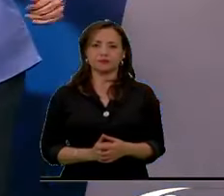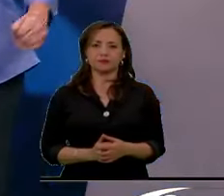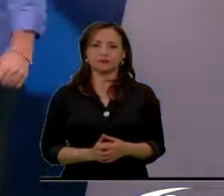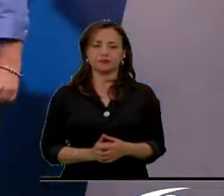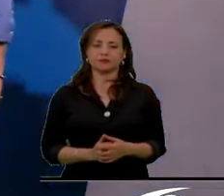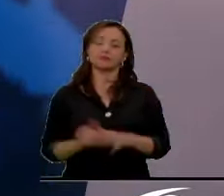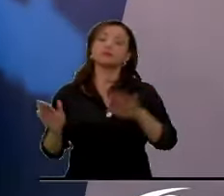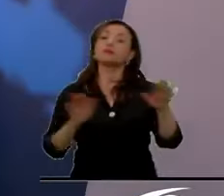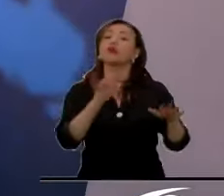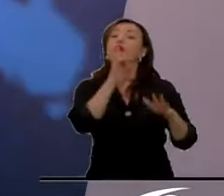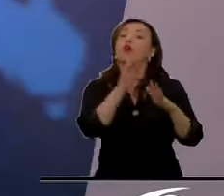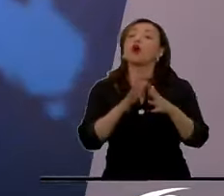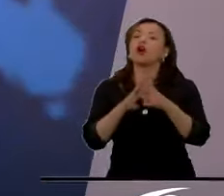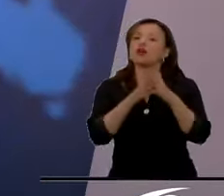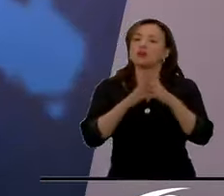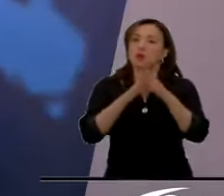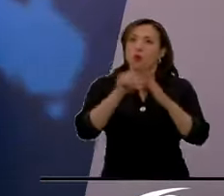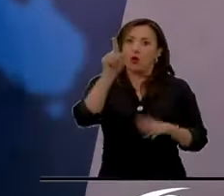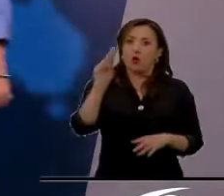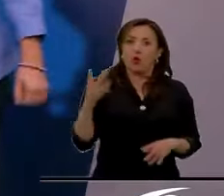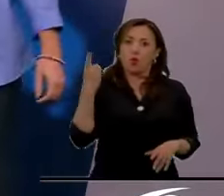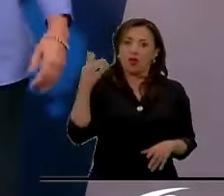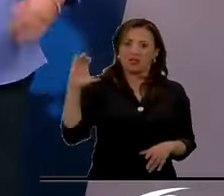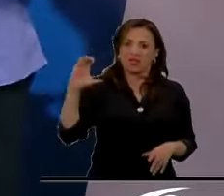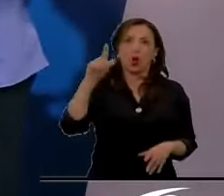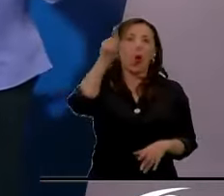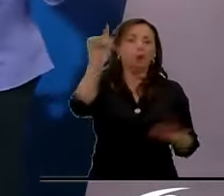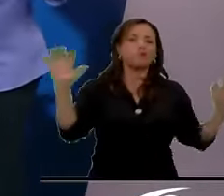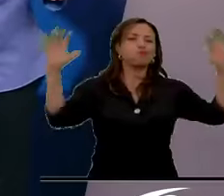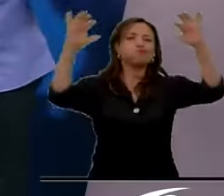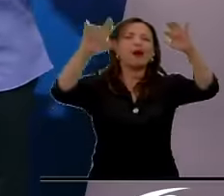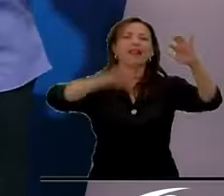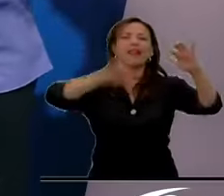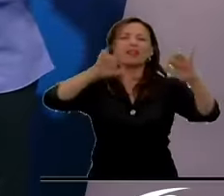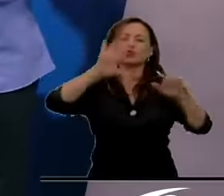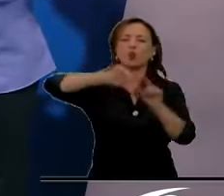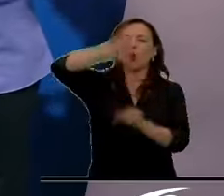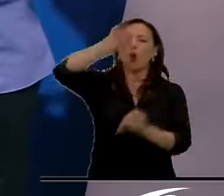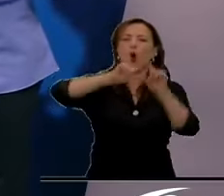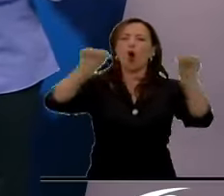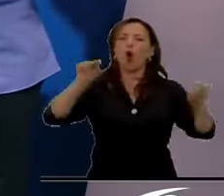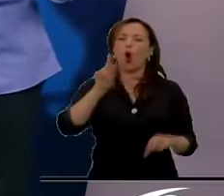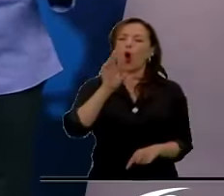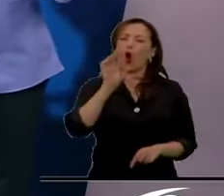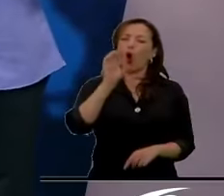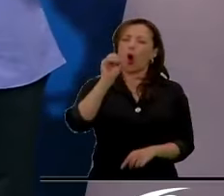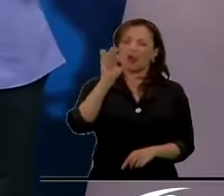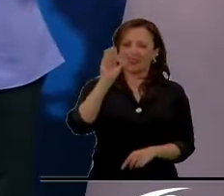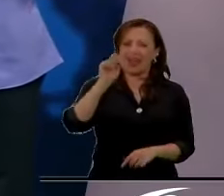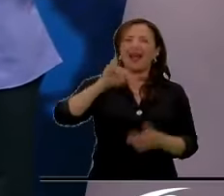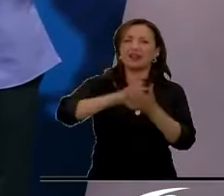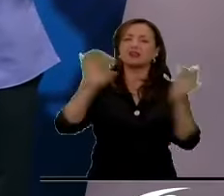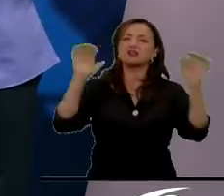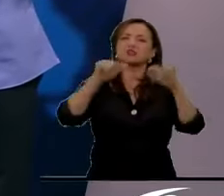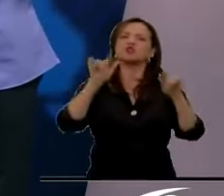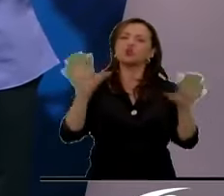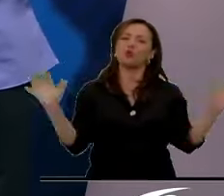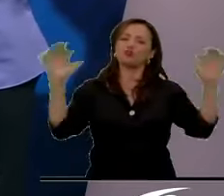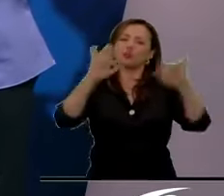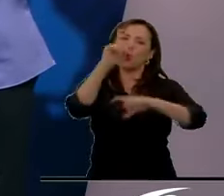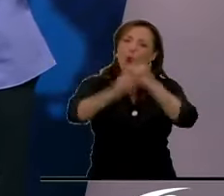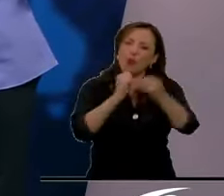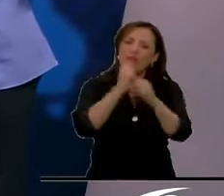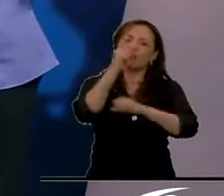En Washington esta semana están reunidos los líderes de la OTAN para su cumbre anual y sus 75 años. Esto en un